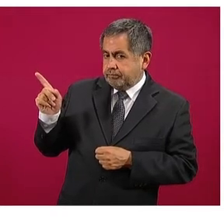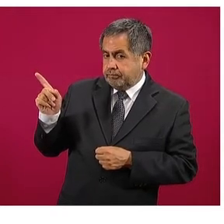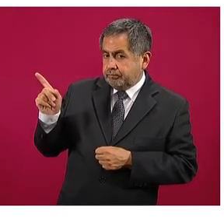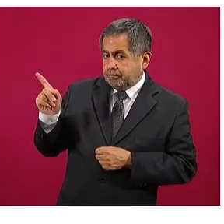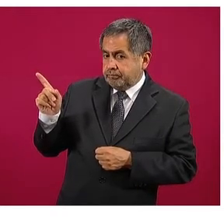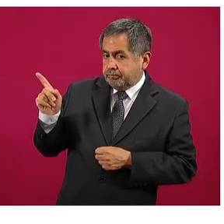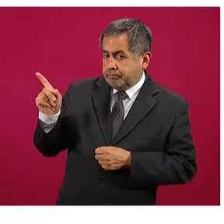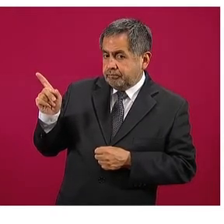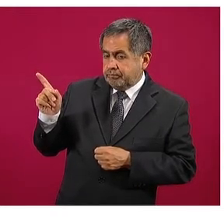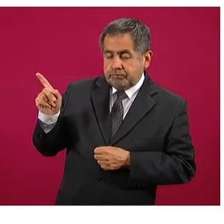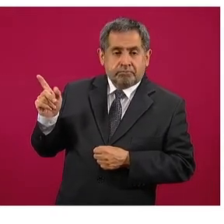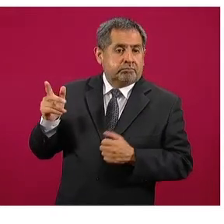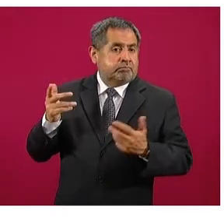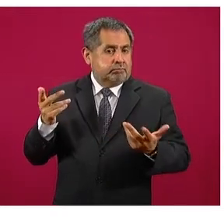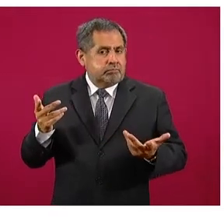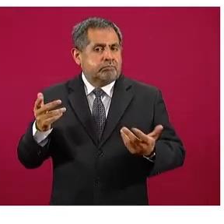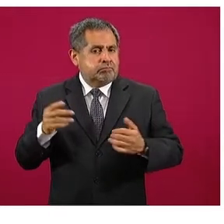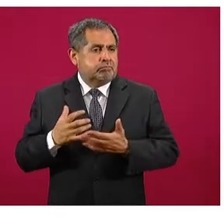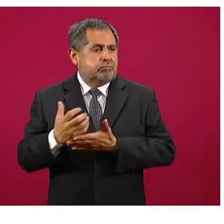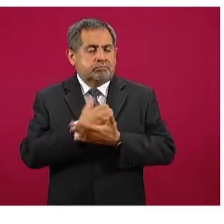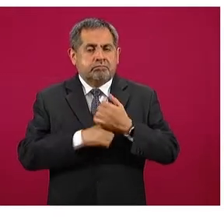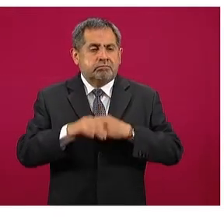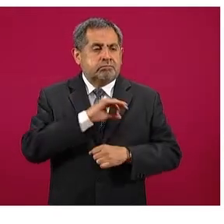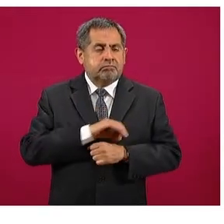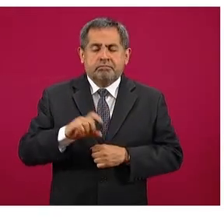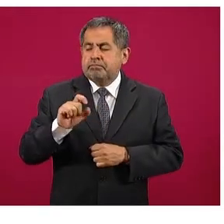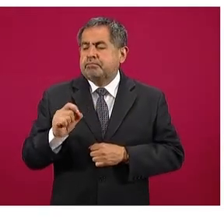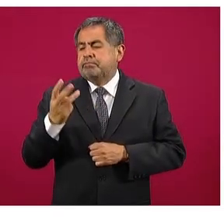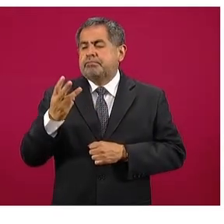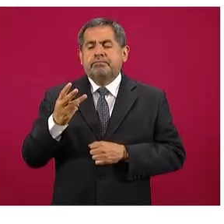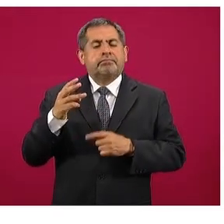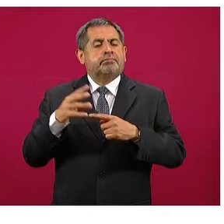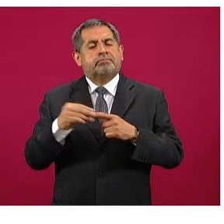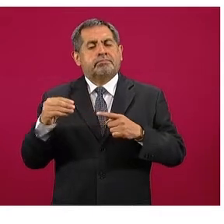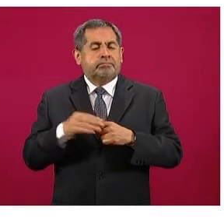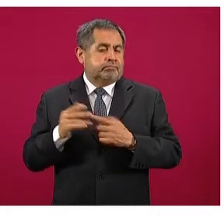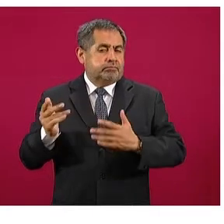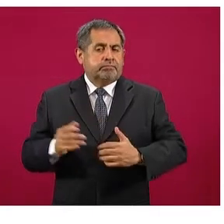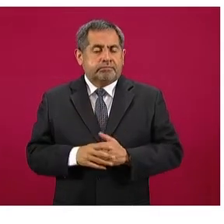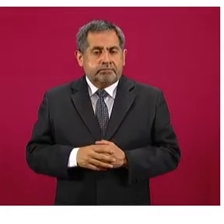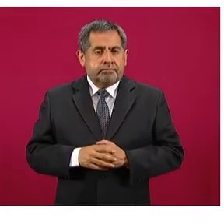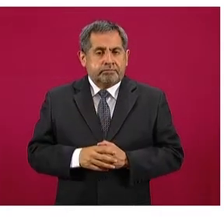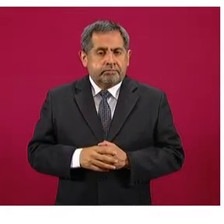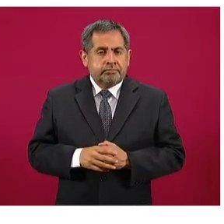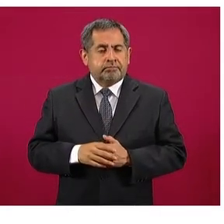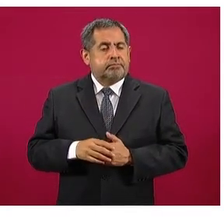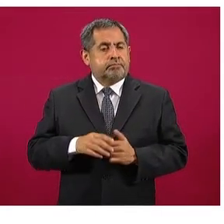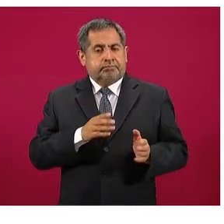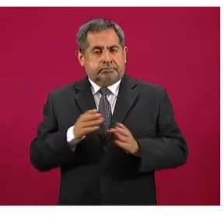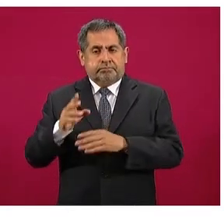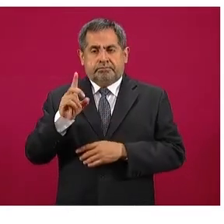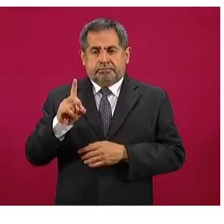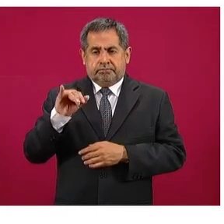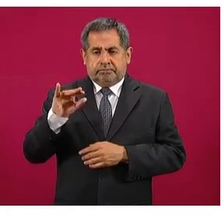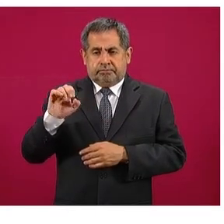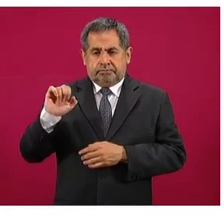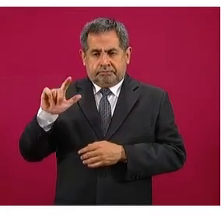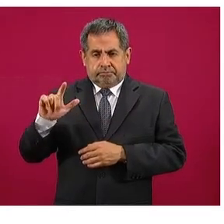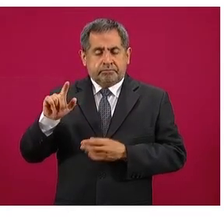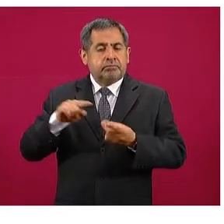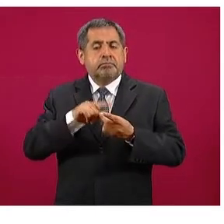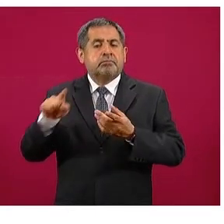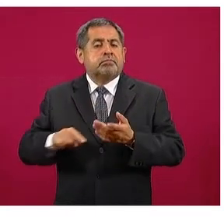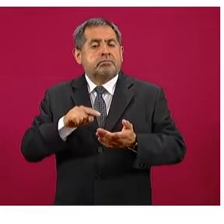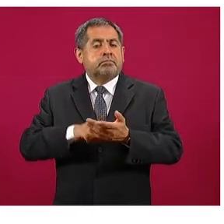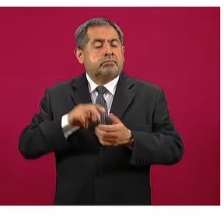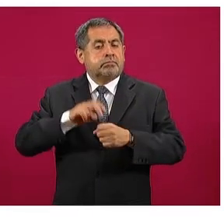centavos por litro, un margen de 23 centavos en la Premium. Para el diésel, franquicia Pemex en Talpa